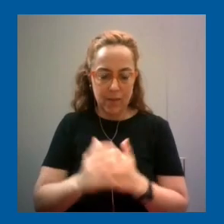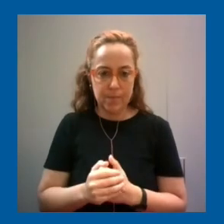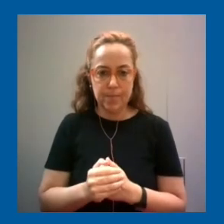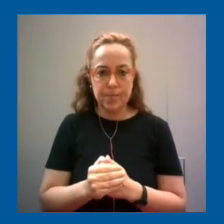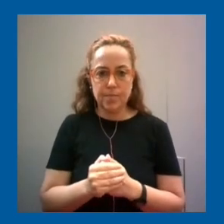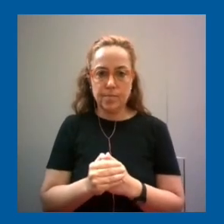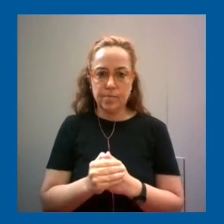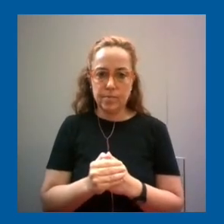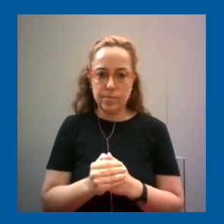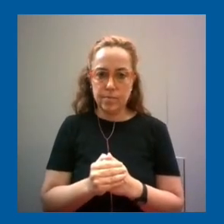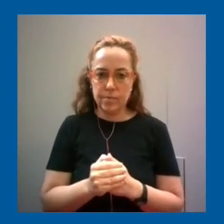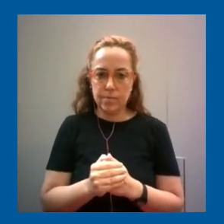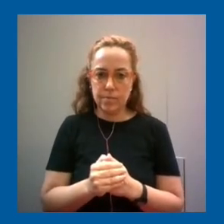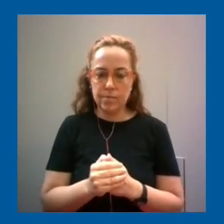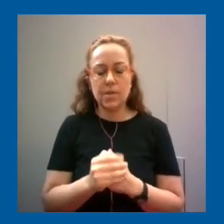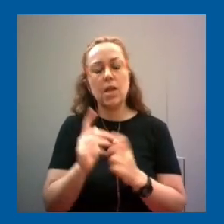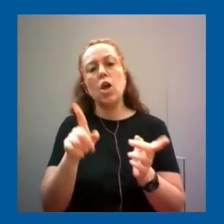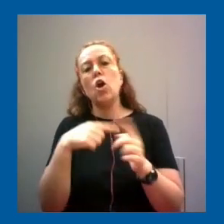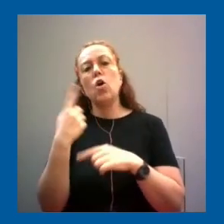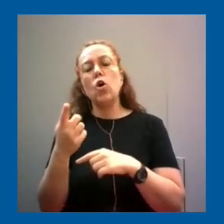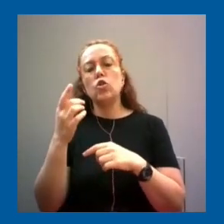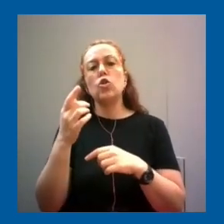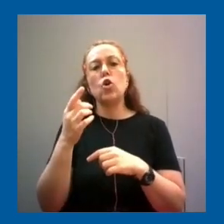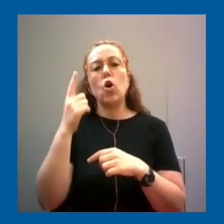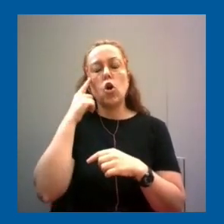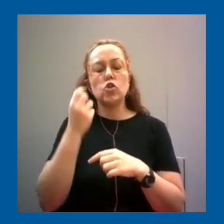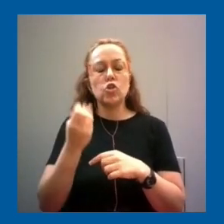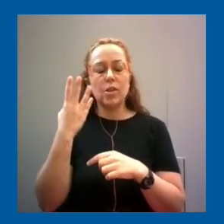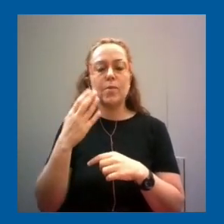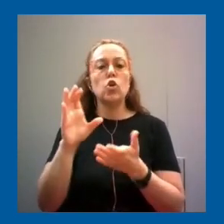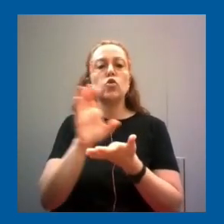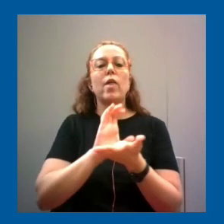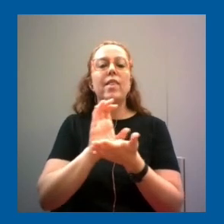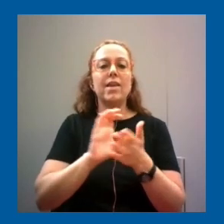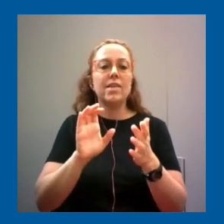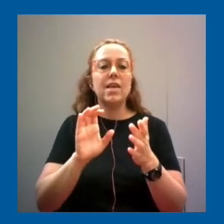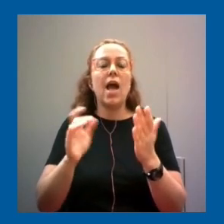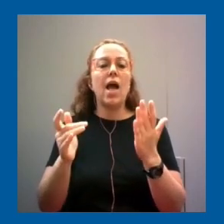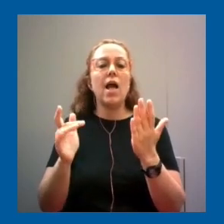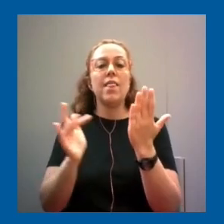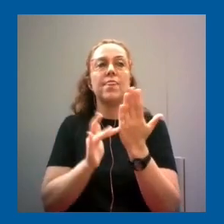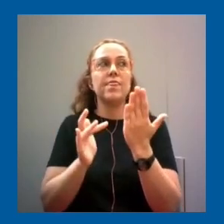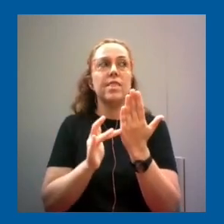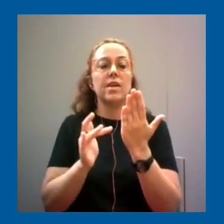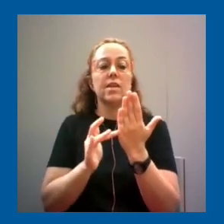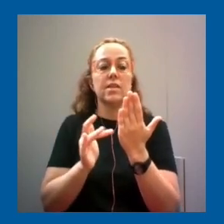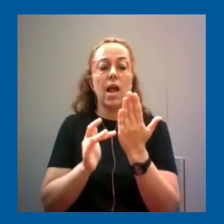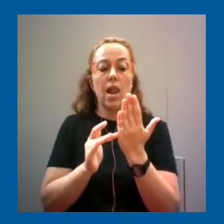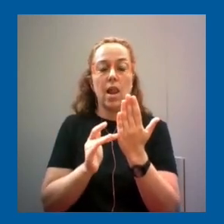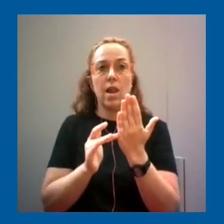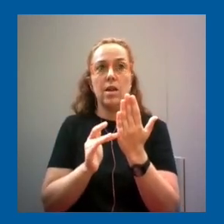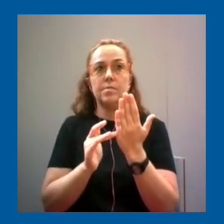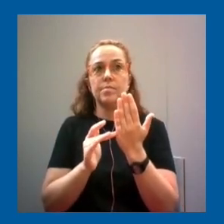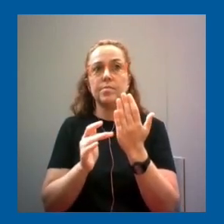Luego, hay otro concepto, es ciudadanía digital, que ese es bastante más amplio y bastante más importante,